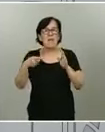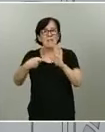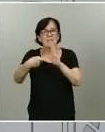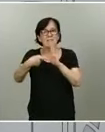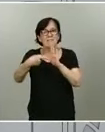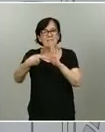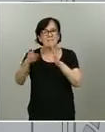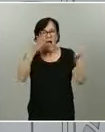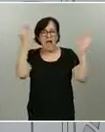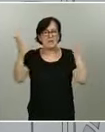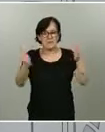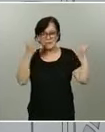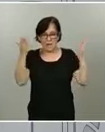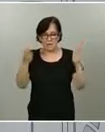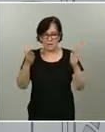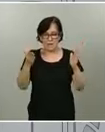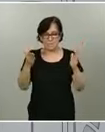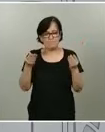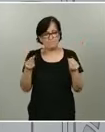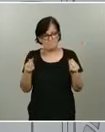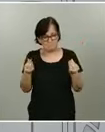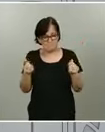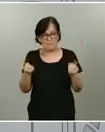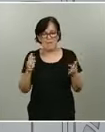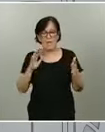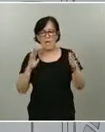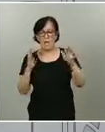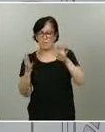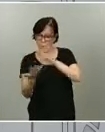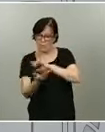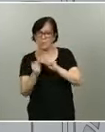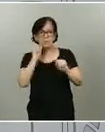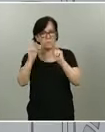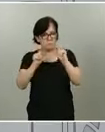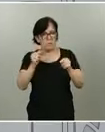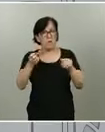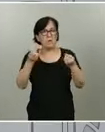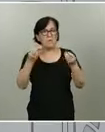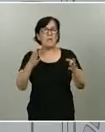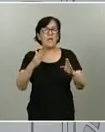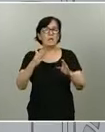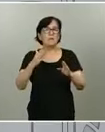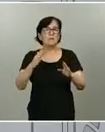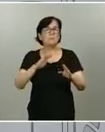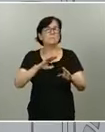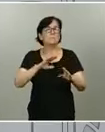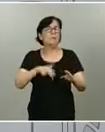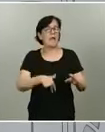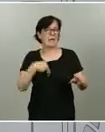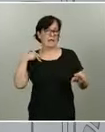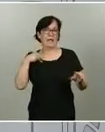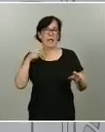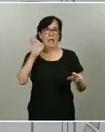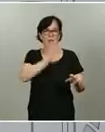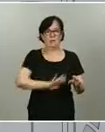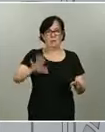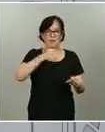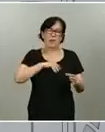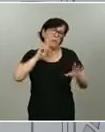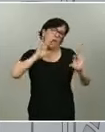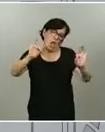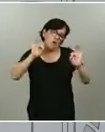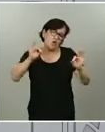la evolución de la epidemia es buena a nivel general en España y es lógico plantear la flexibilización de las fases,